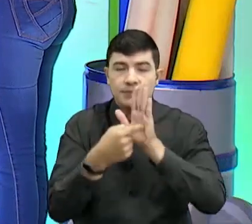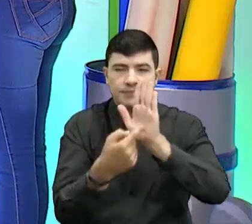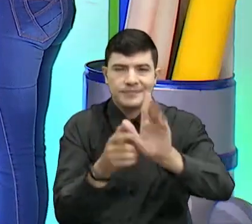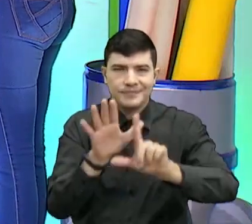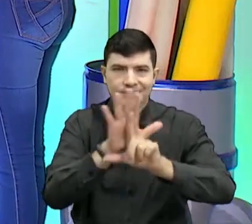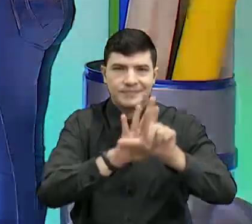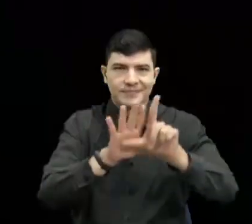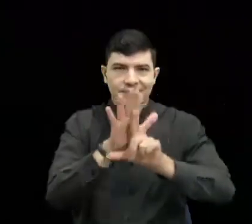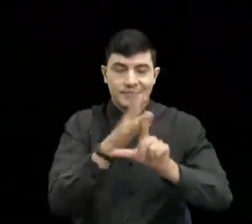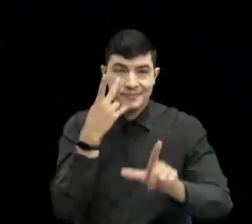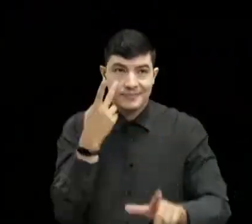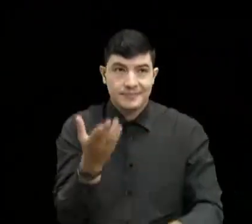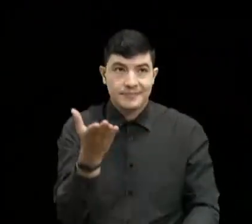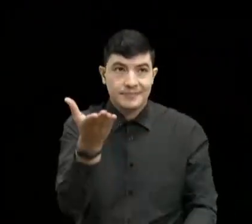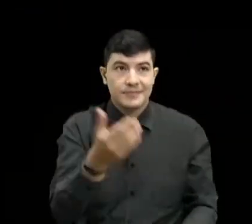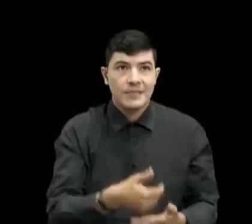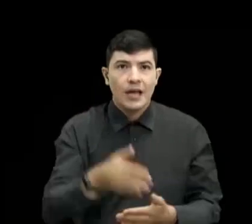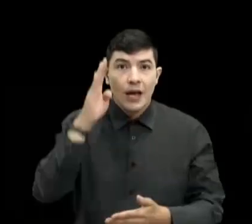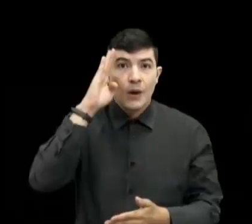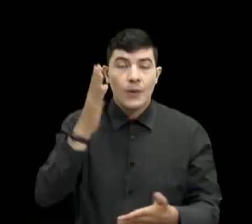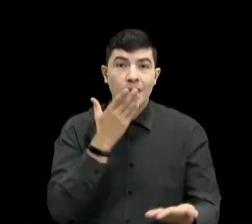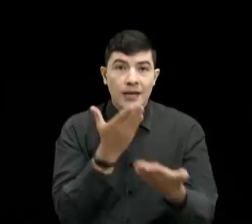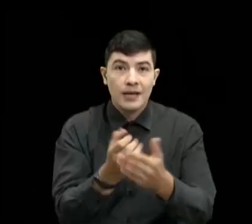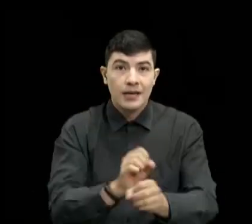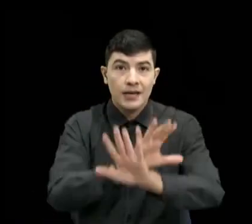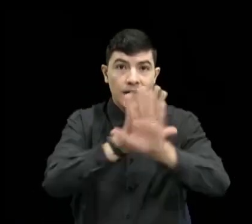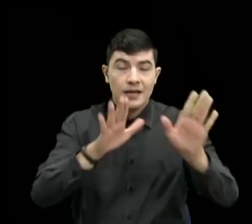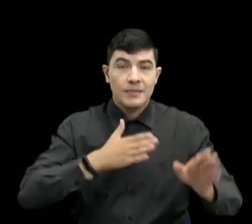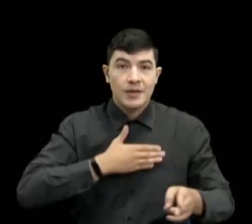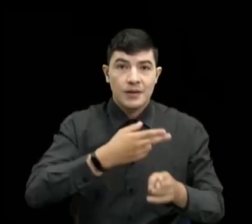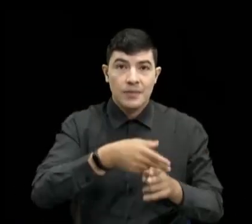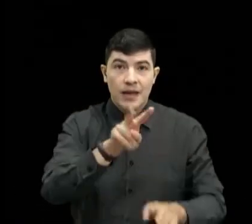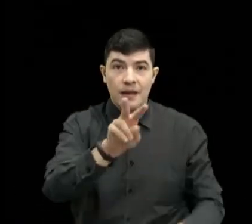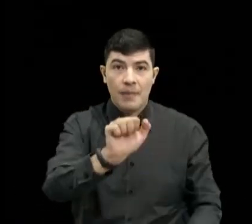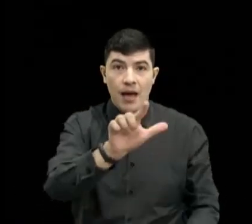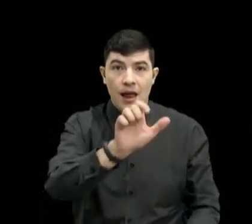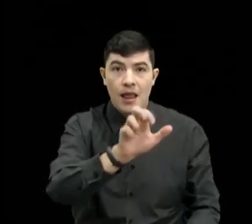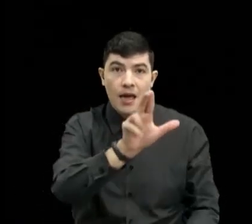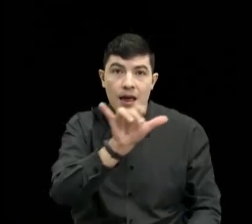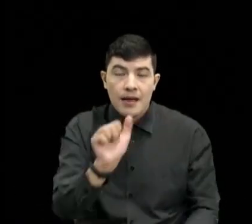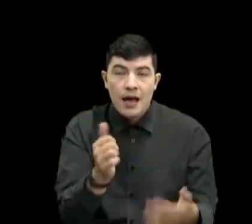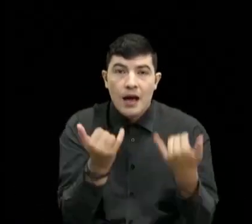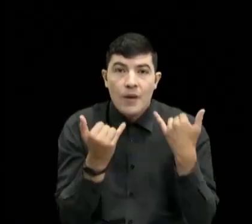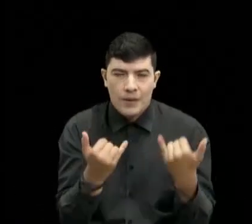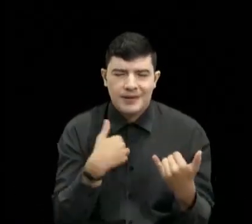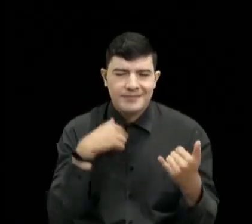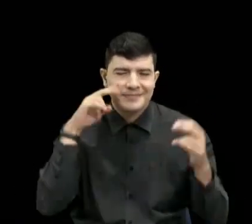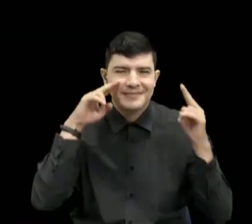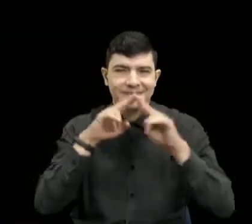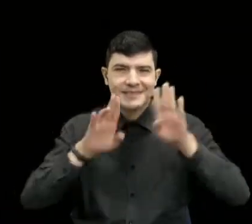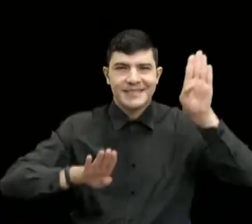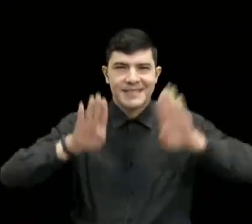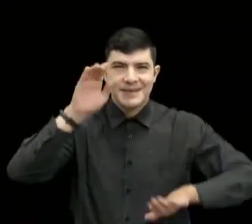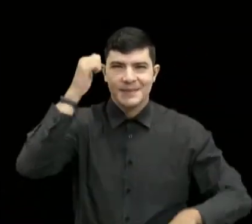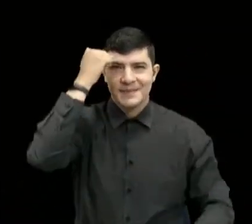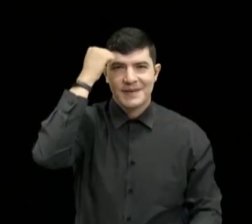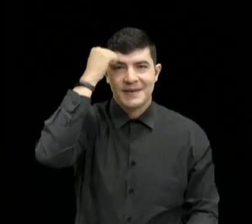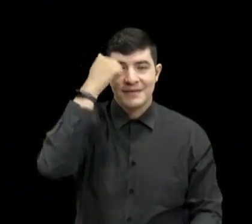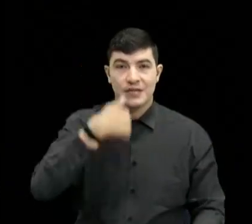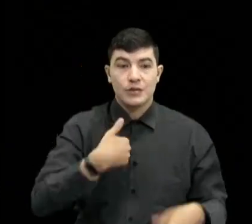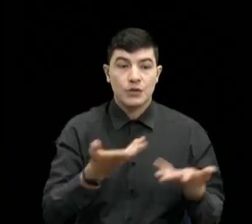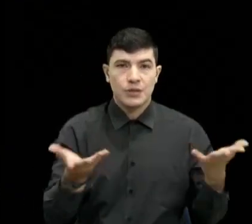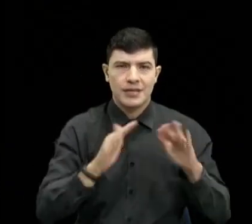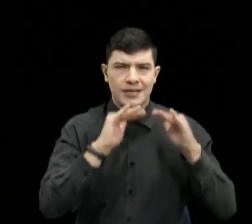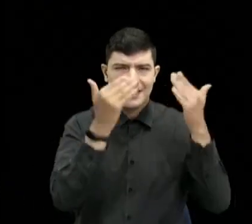ver. Hola, buenos días. Mi nombre es Valeria Sánchez Vezga. Y en este momento estoy viendo presencia de Profe y estoy en el